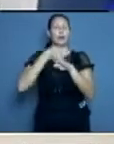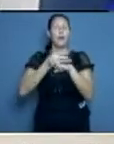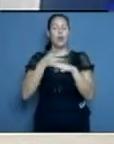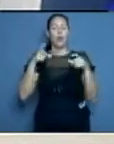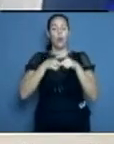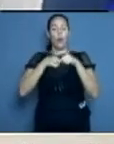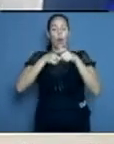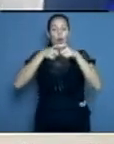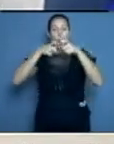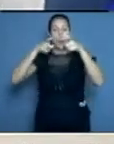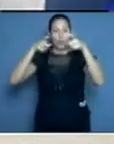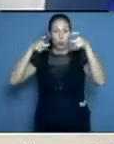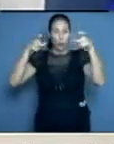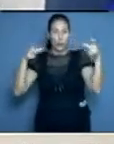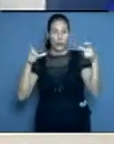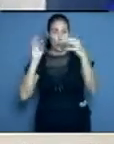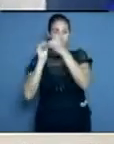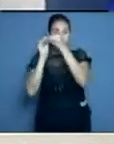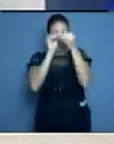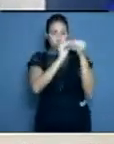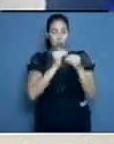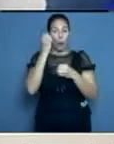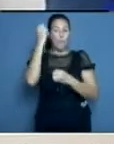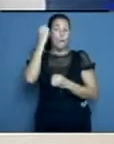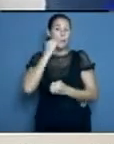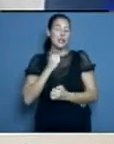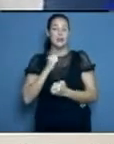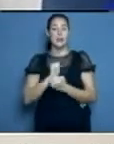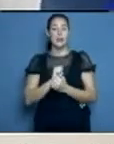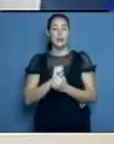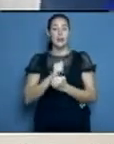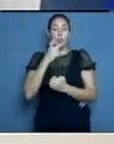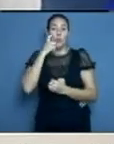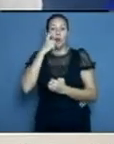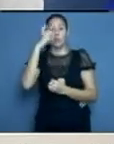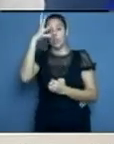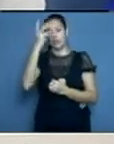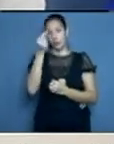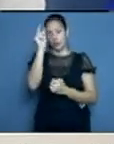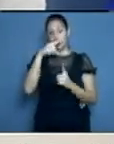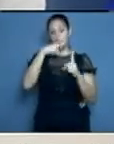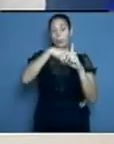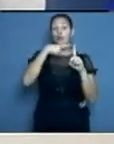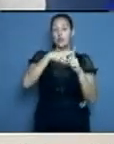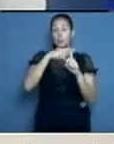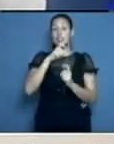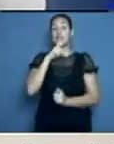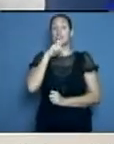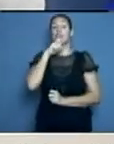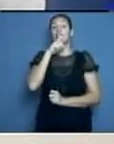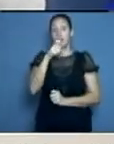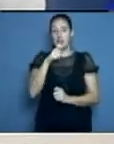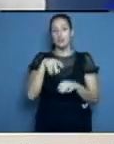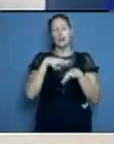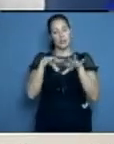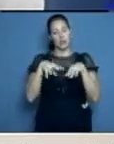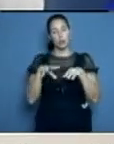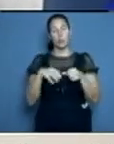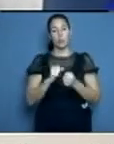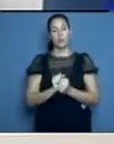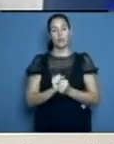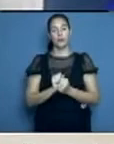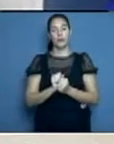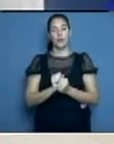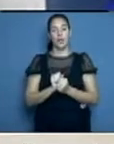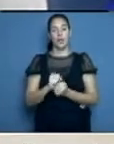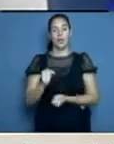la transmisión importante que está teniendo nuestra provincia en este momento. Y los medicamentos, atendiendo